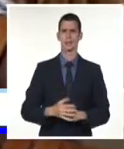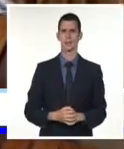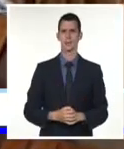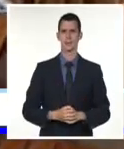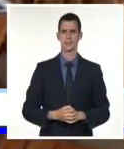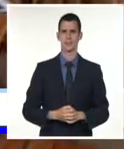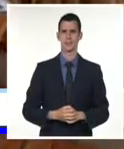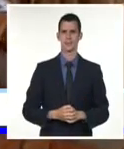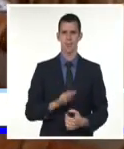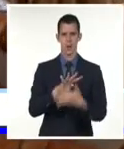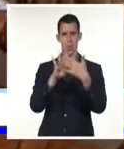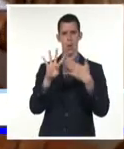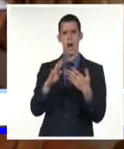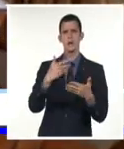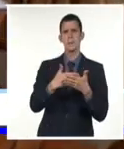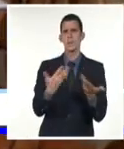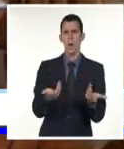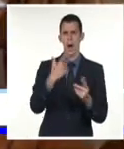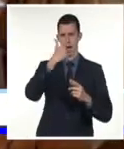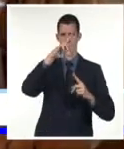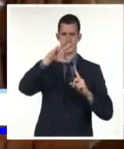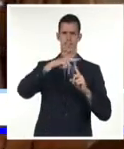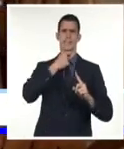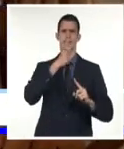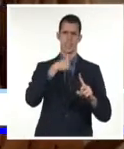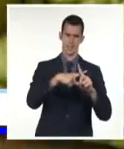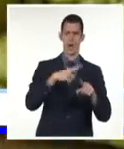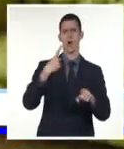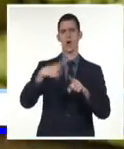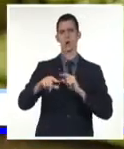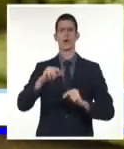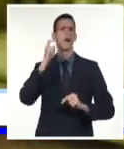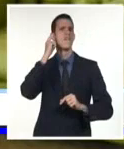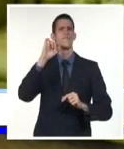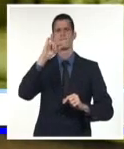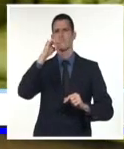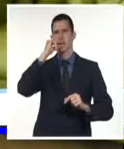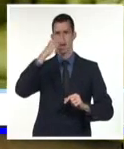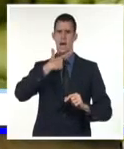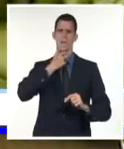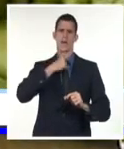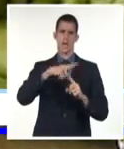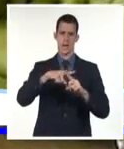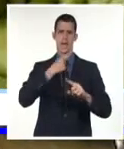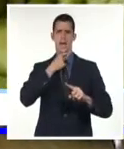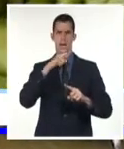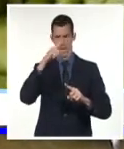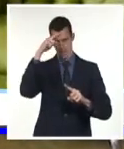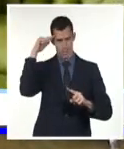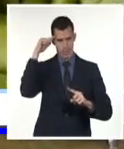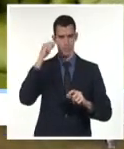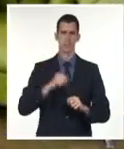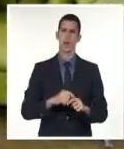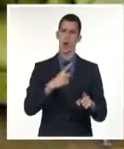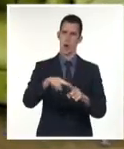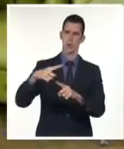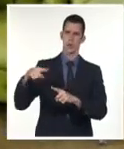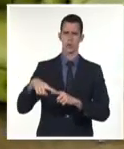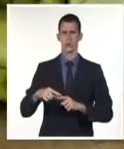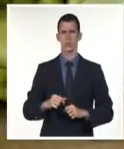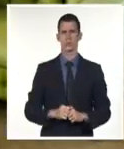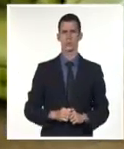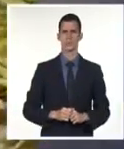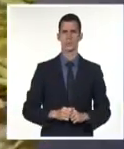muestra de sus producciones y servicios en el pabellón de cultura. Más de 30 stands destacan por los estándares de calidad de sus propuestas,